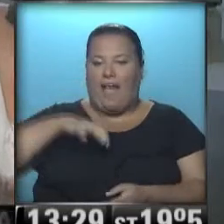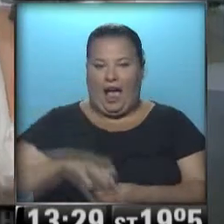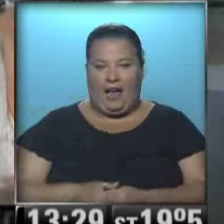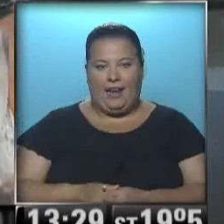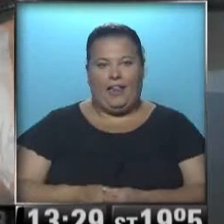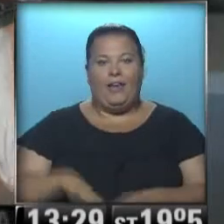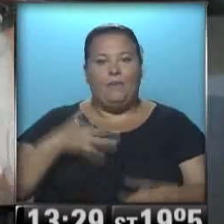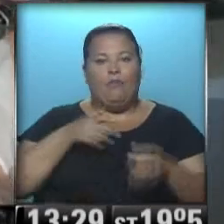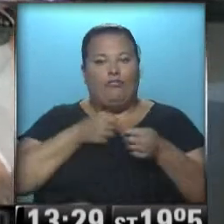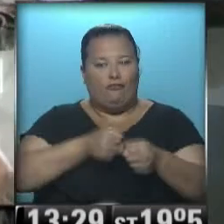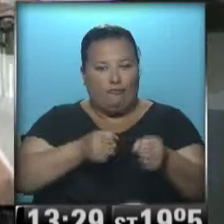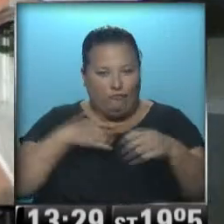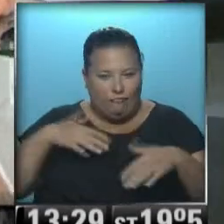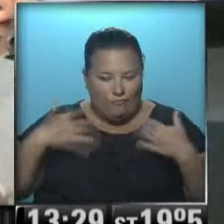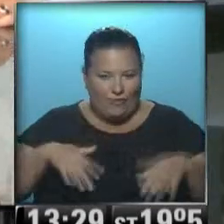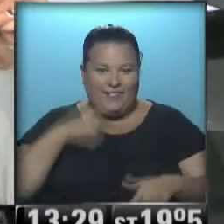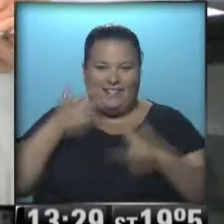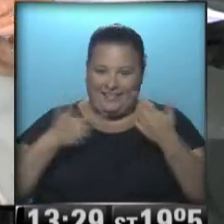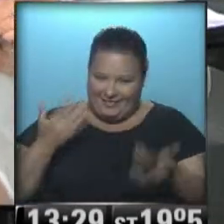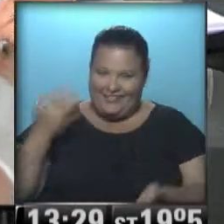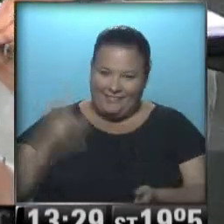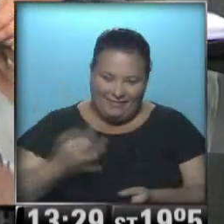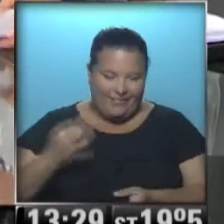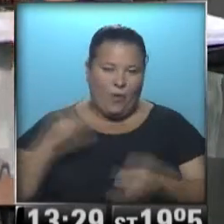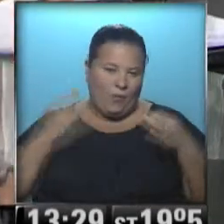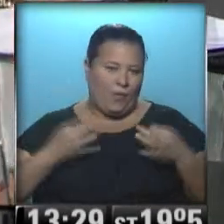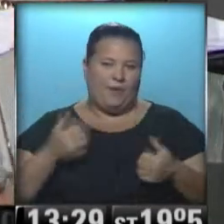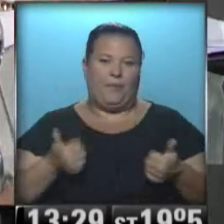mucha motosierra, digamos. Claro, fantasma, buenísimo, bien bizarro.